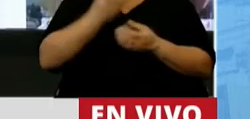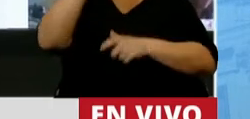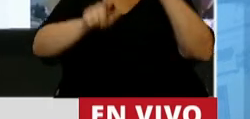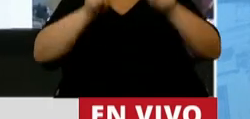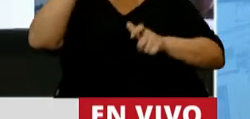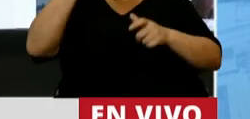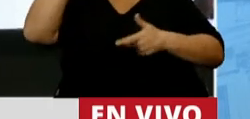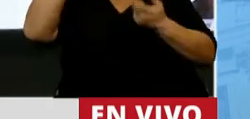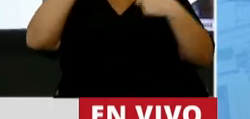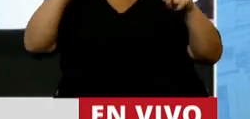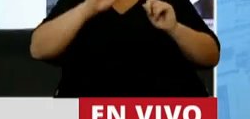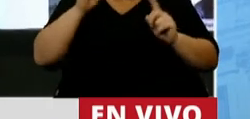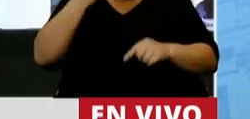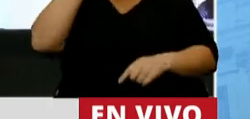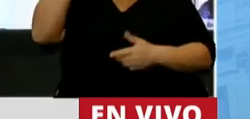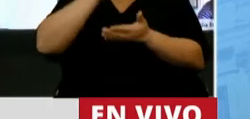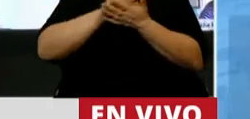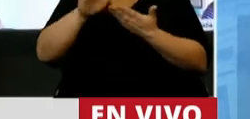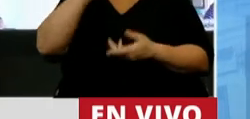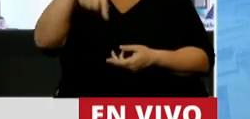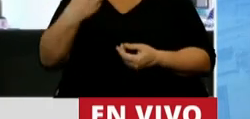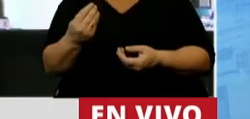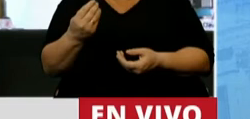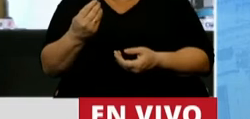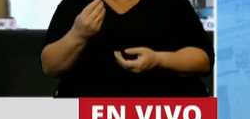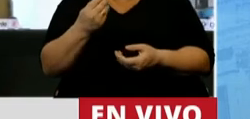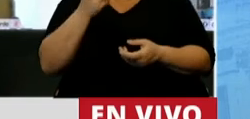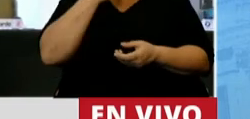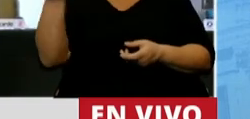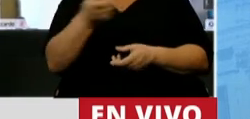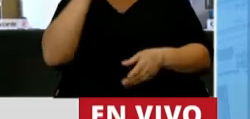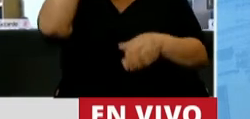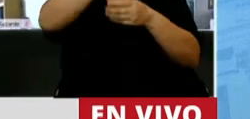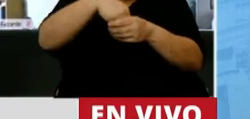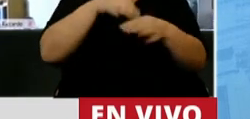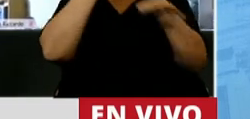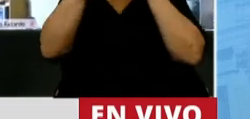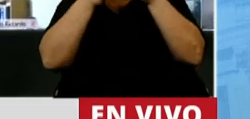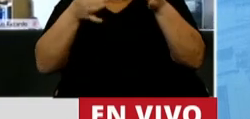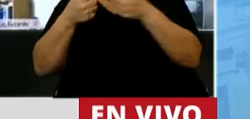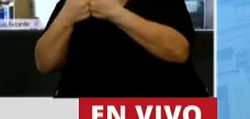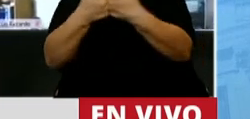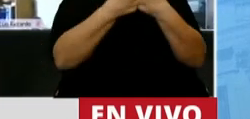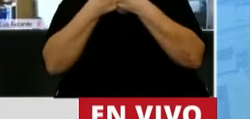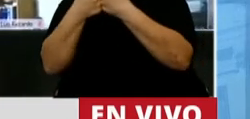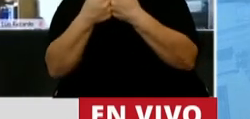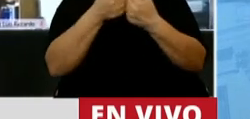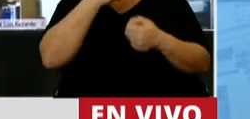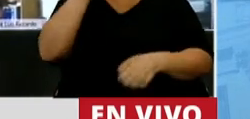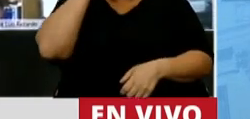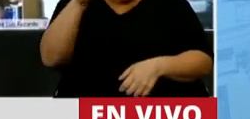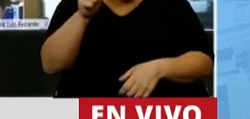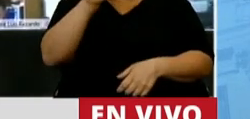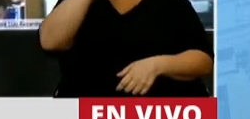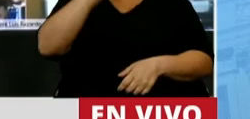individuos, las ideas nuevas. Las ideas nuevas van a salir de la participación, del diálogo y del consenso al que lleguemos,